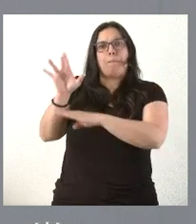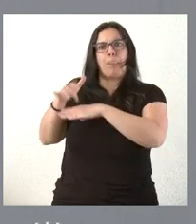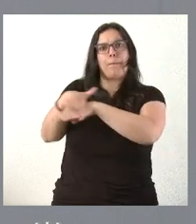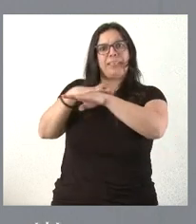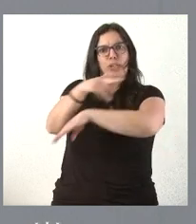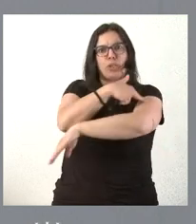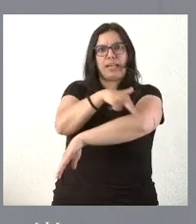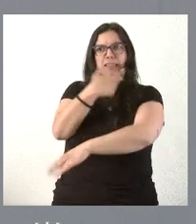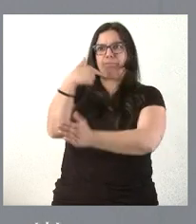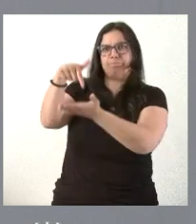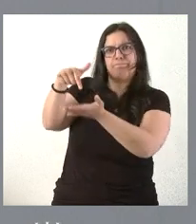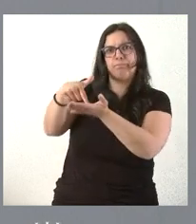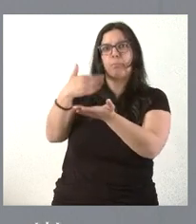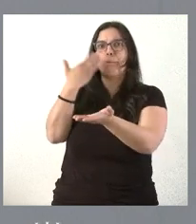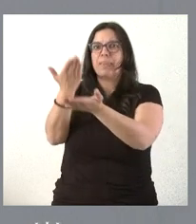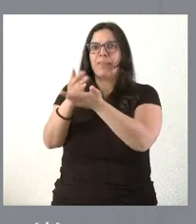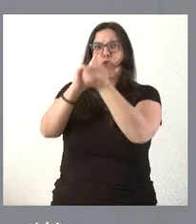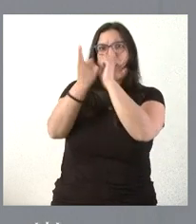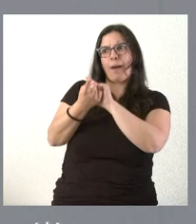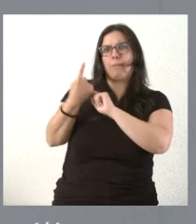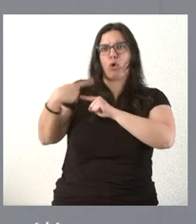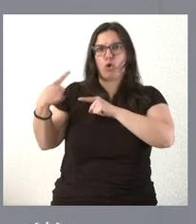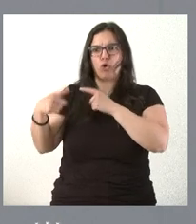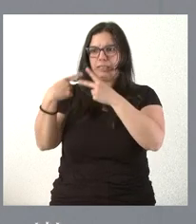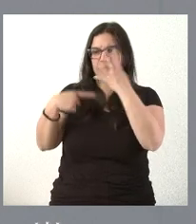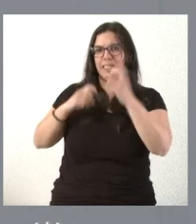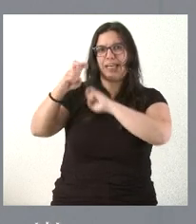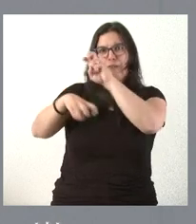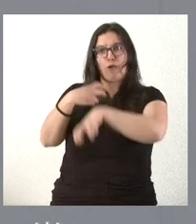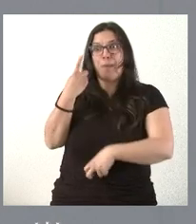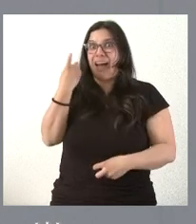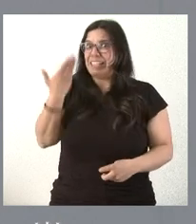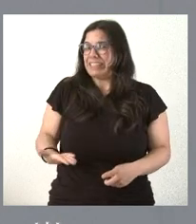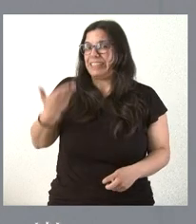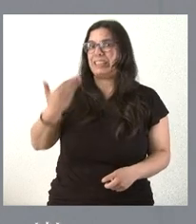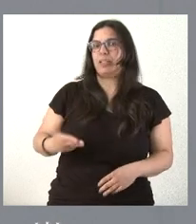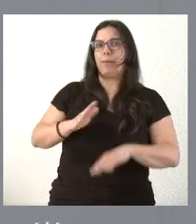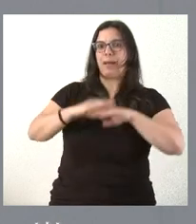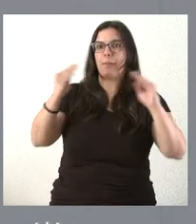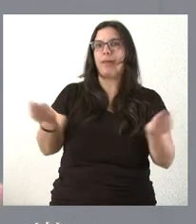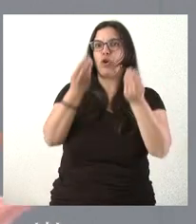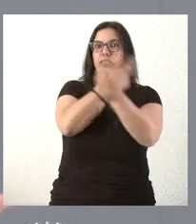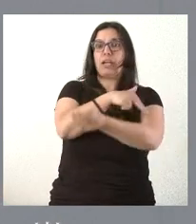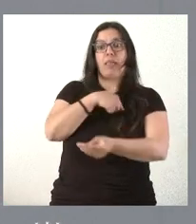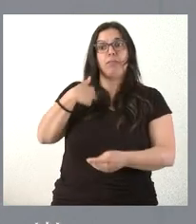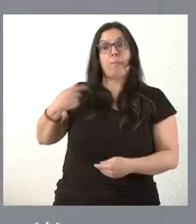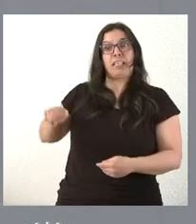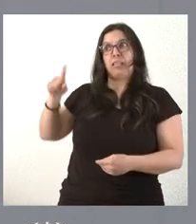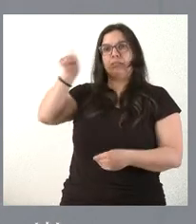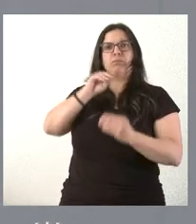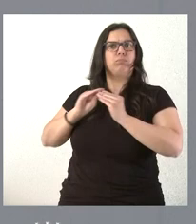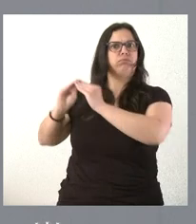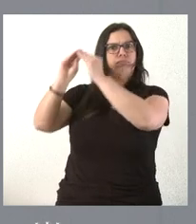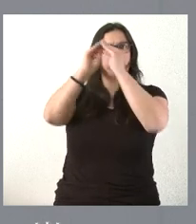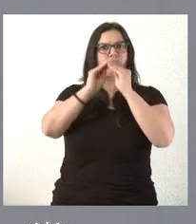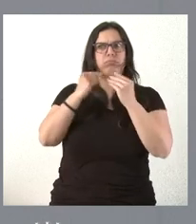de Sanidad pidiendo algunos cambios, pidiendo algunas reformas que consideran imprescindibles para mejorar la sanidad. Yo coincido con ellos. Hay muchas de